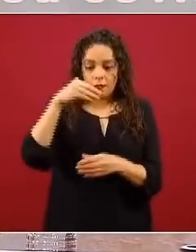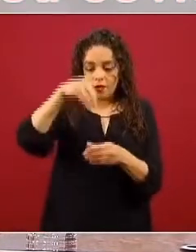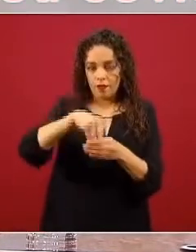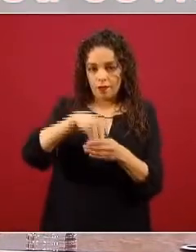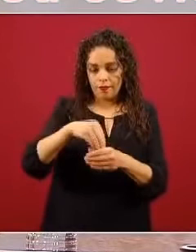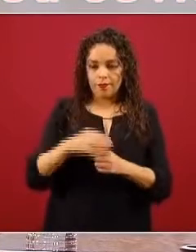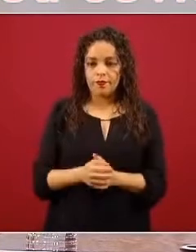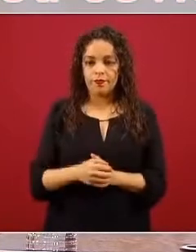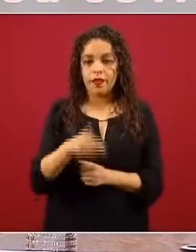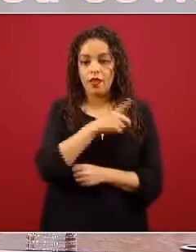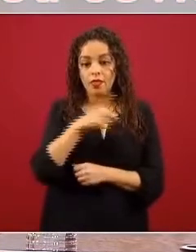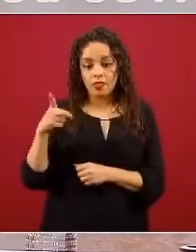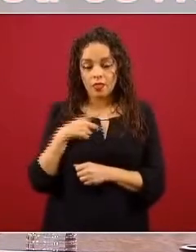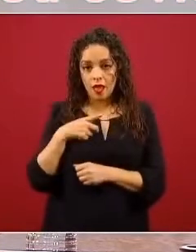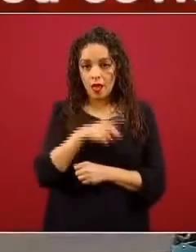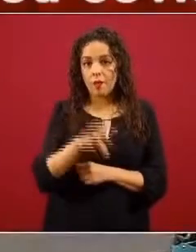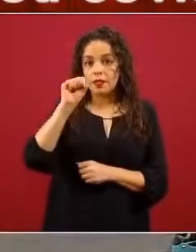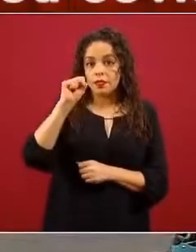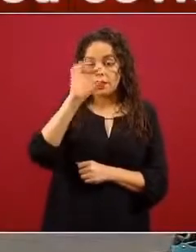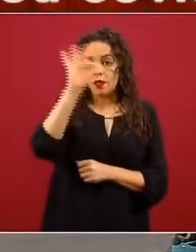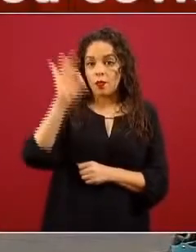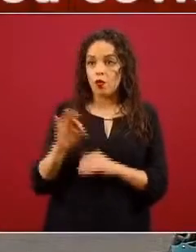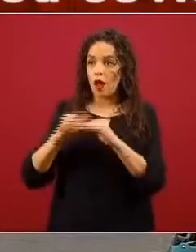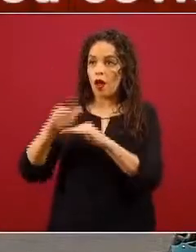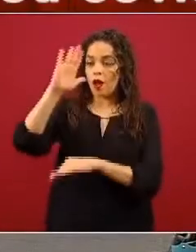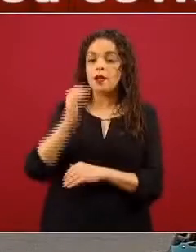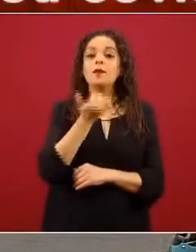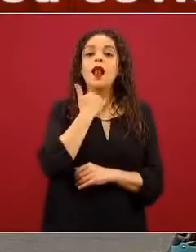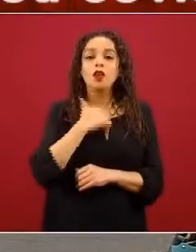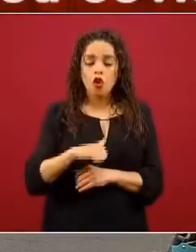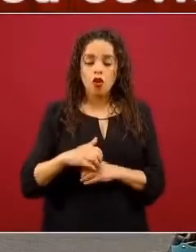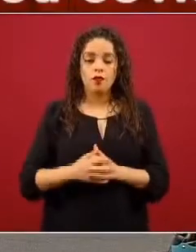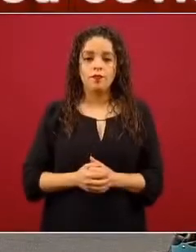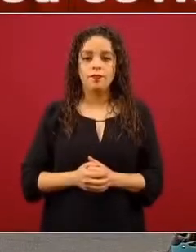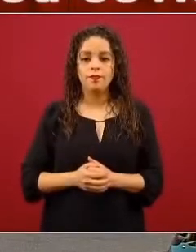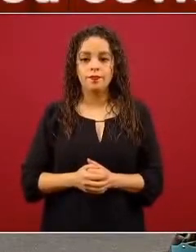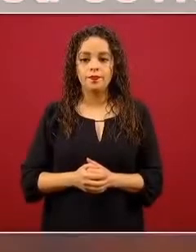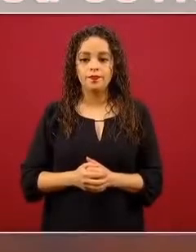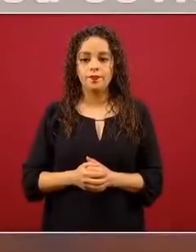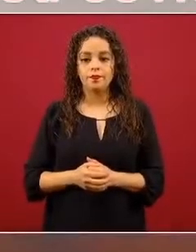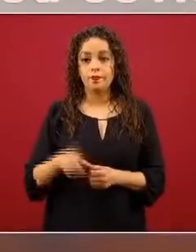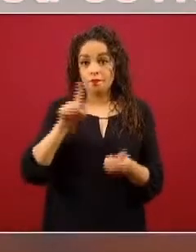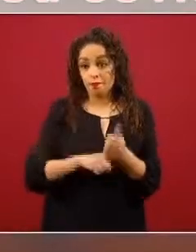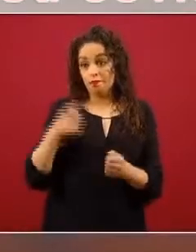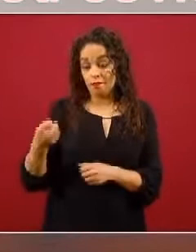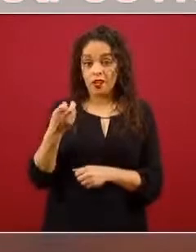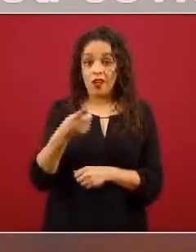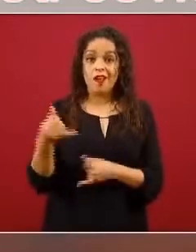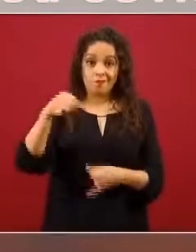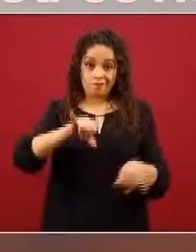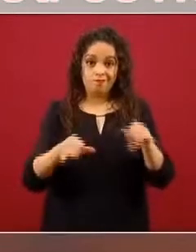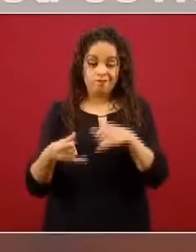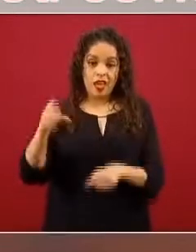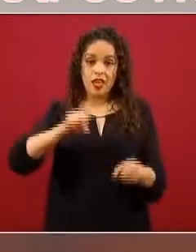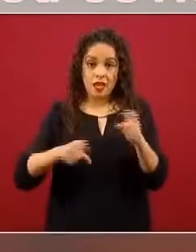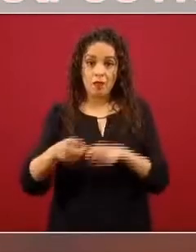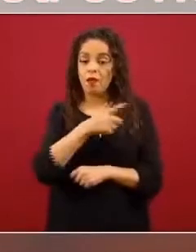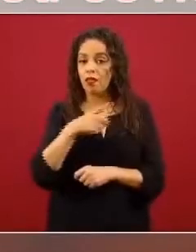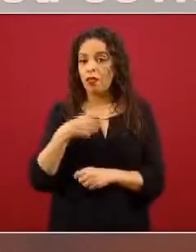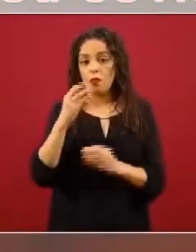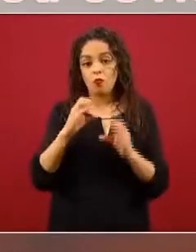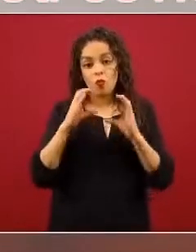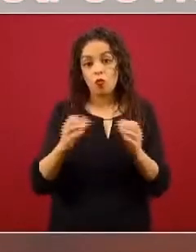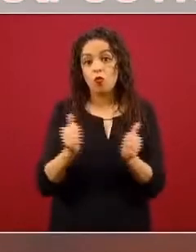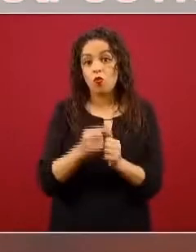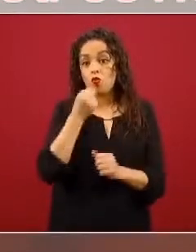tengan una concentración arriba del 60%. Recuerden que al final es un producto químico, entonces hay que tener todo el cuidado con los